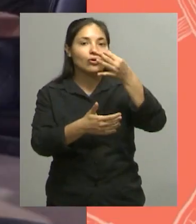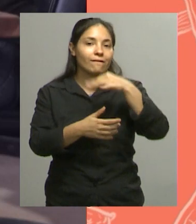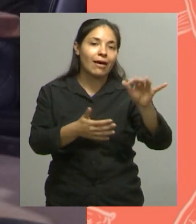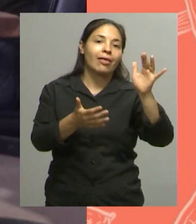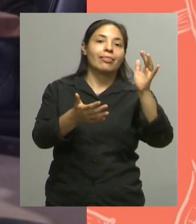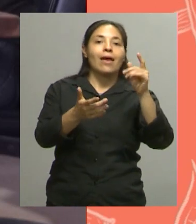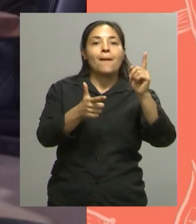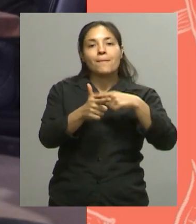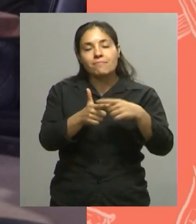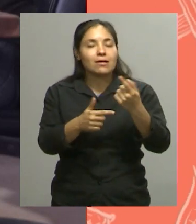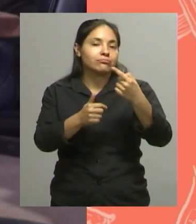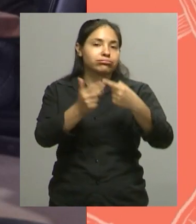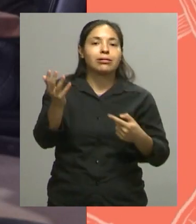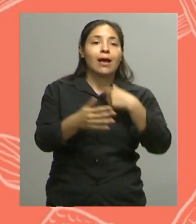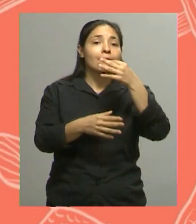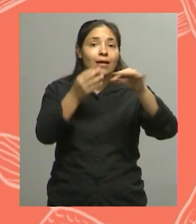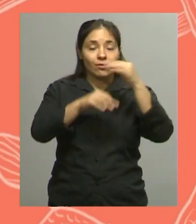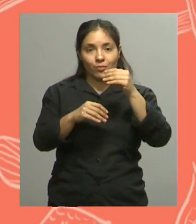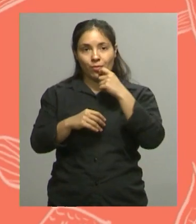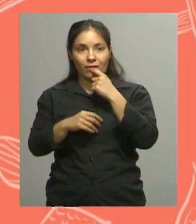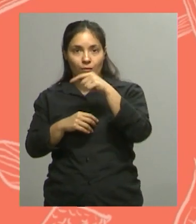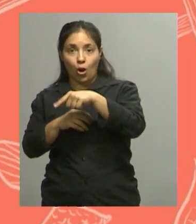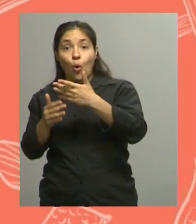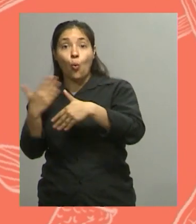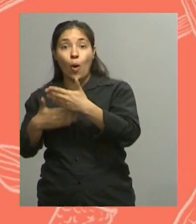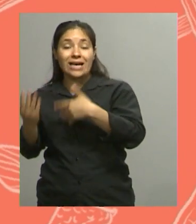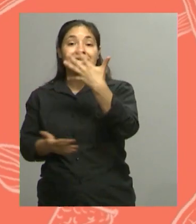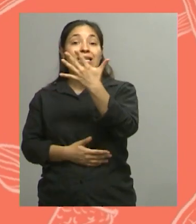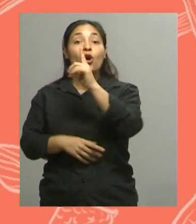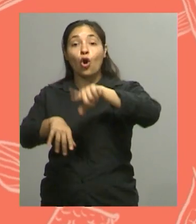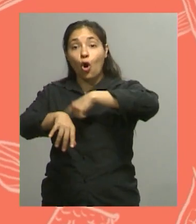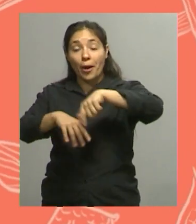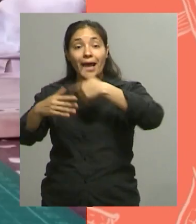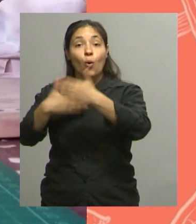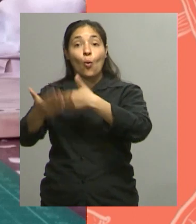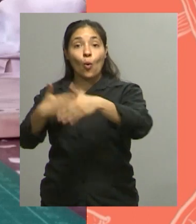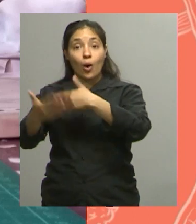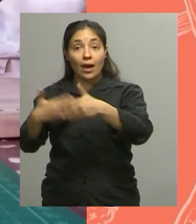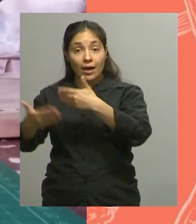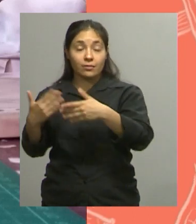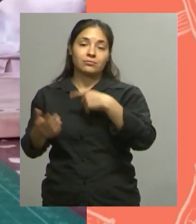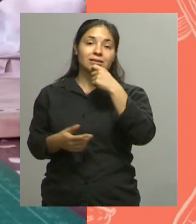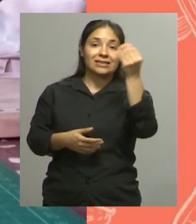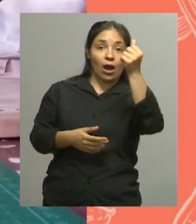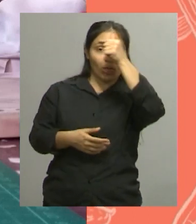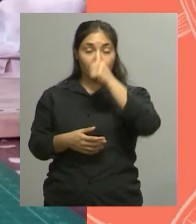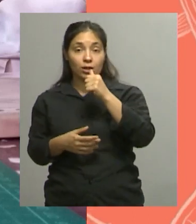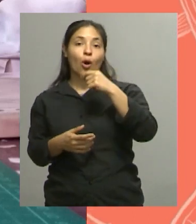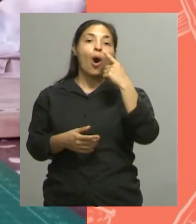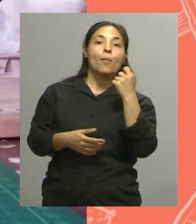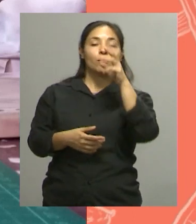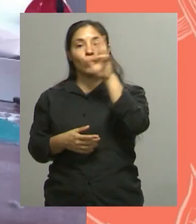es para pagar, por ejemplo, las 5 horas que se juegan el fin de semana Tanto, ponerle que si fue un sábado o un domingo femenino o masculino